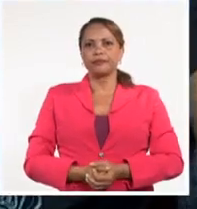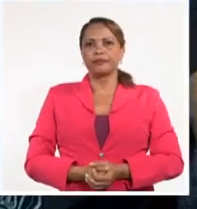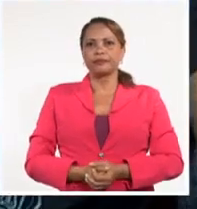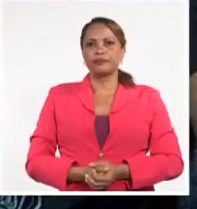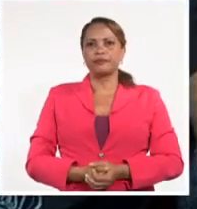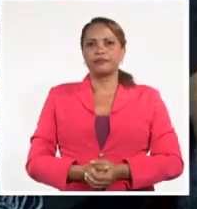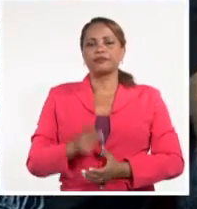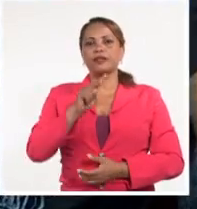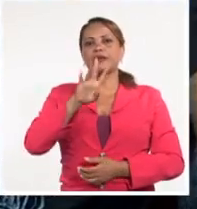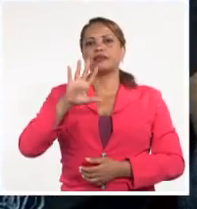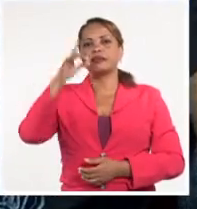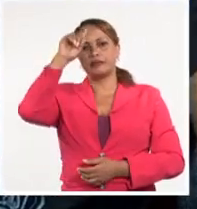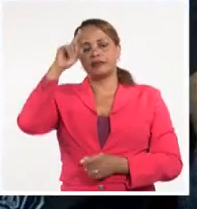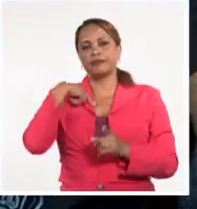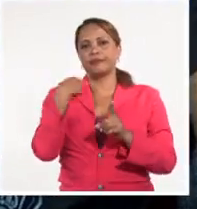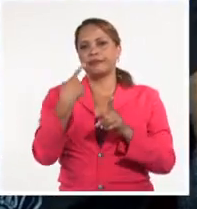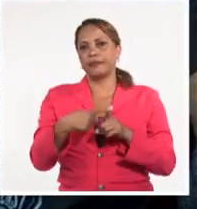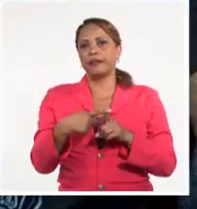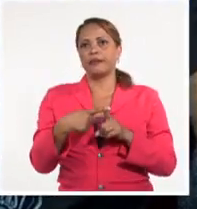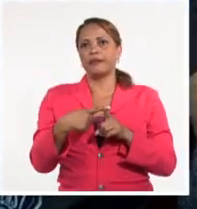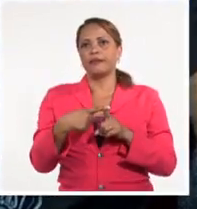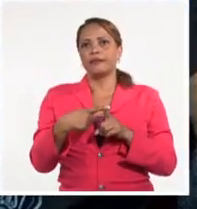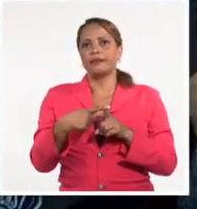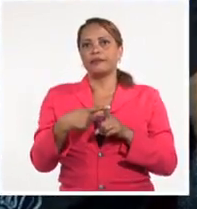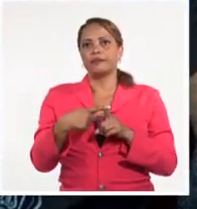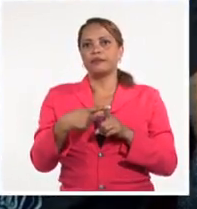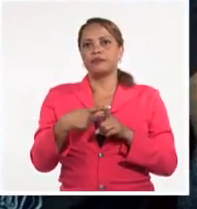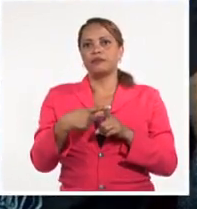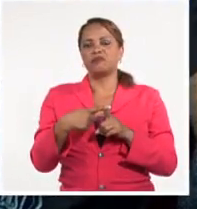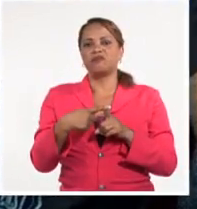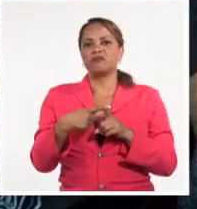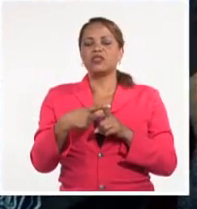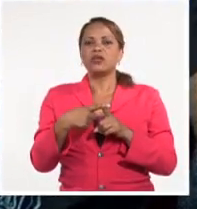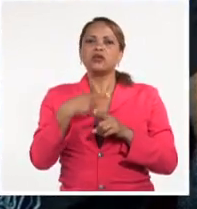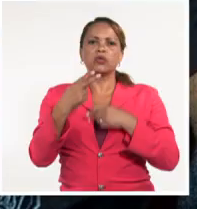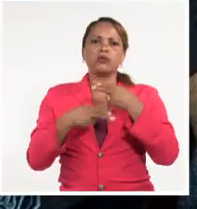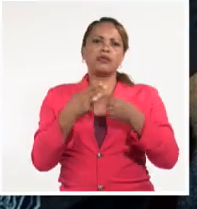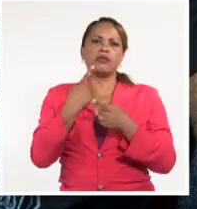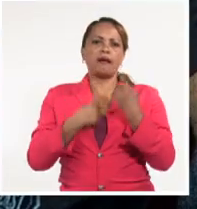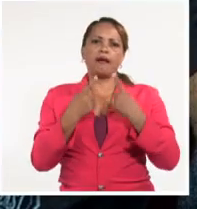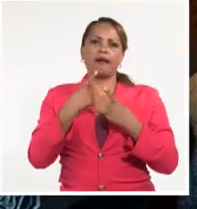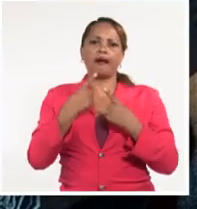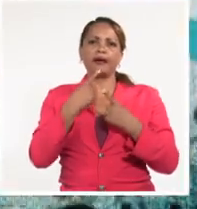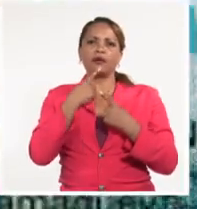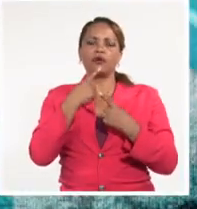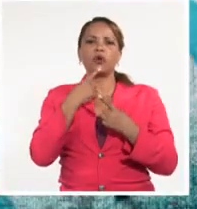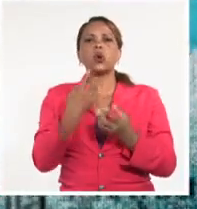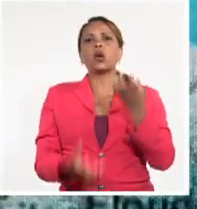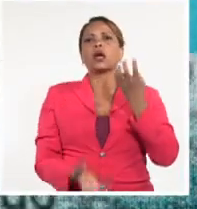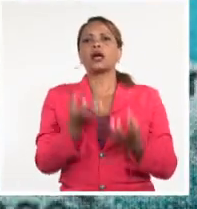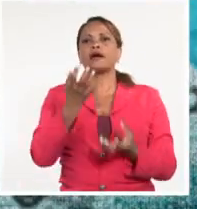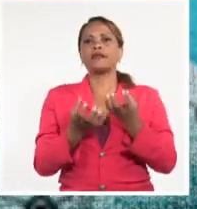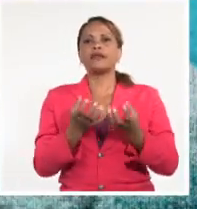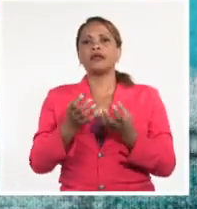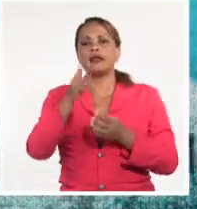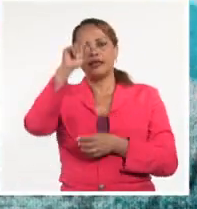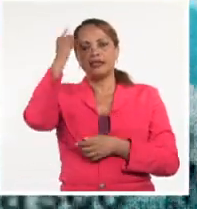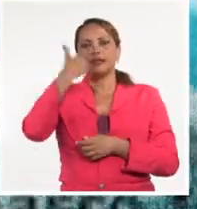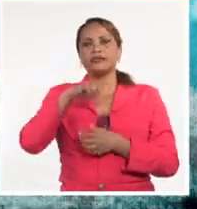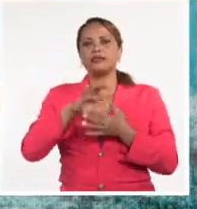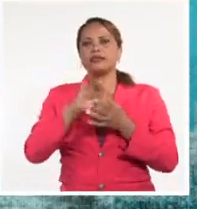25 de septiembre cometí un delito. Leí Candela, Canet, Isabela de Salvo.